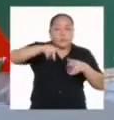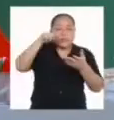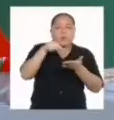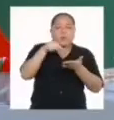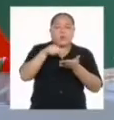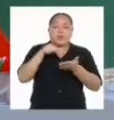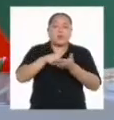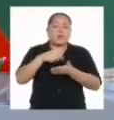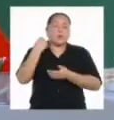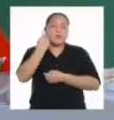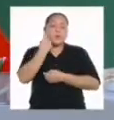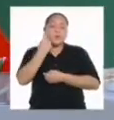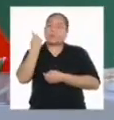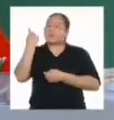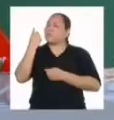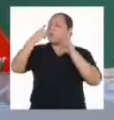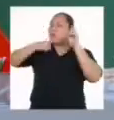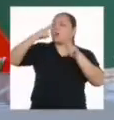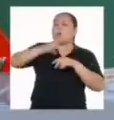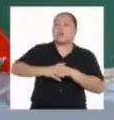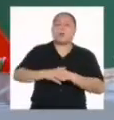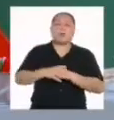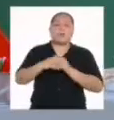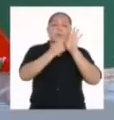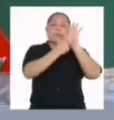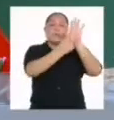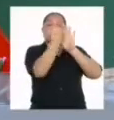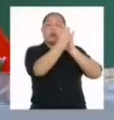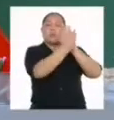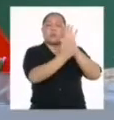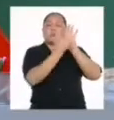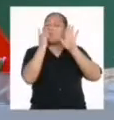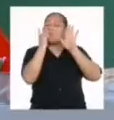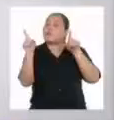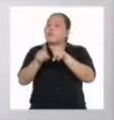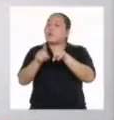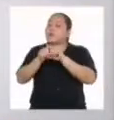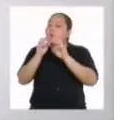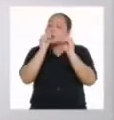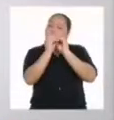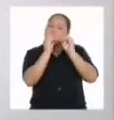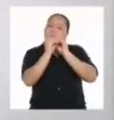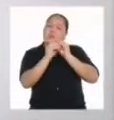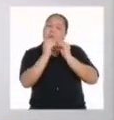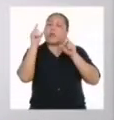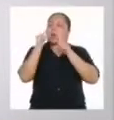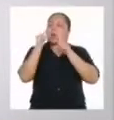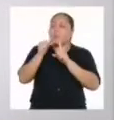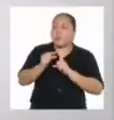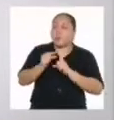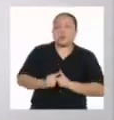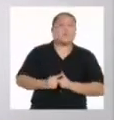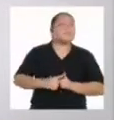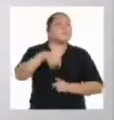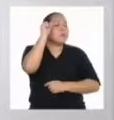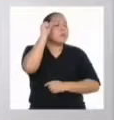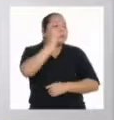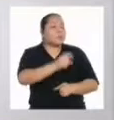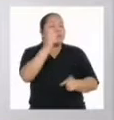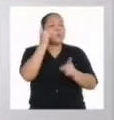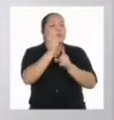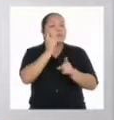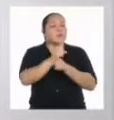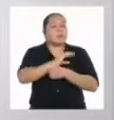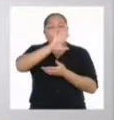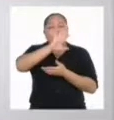debo enfocarme en la presentación Sino que también debería de mejorar su contenido Por supuesto Rodrigo Todos